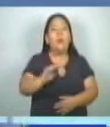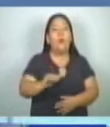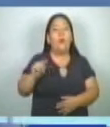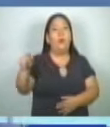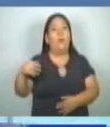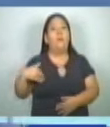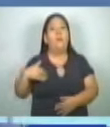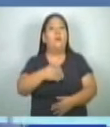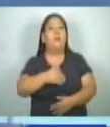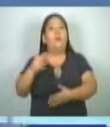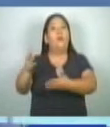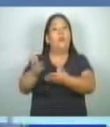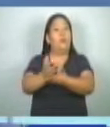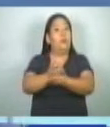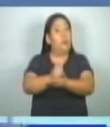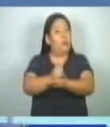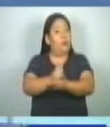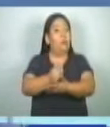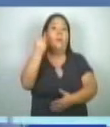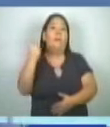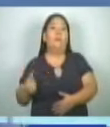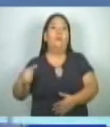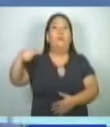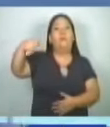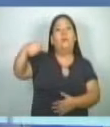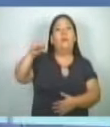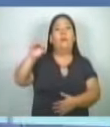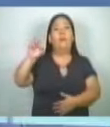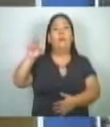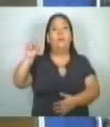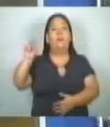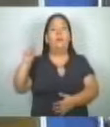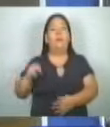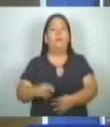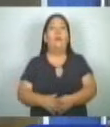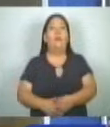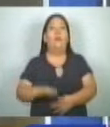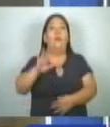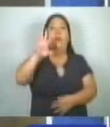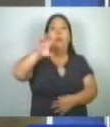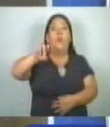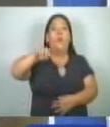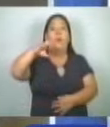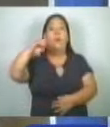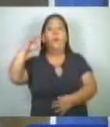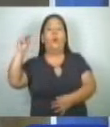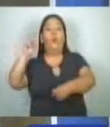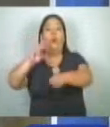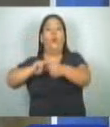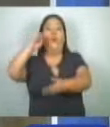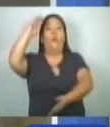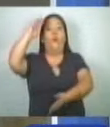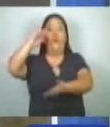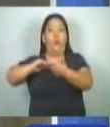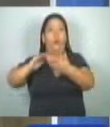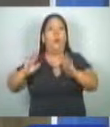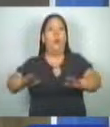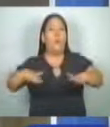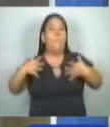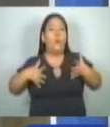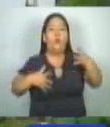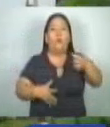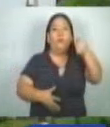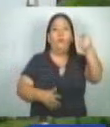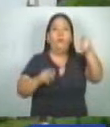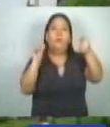Hacienda, Gerson Posada. Más de 50 millones de dólares es lo que se ahorraría el Estado tras congelar los